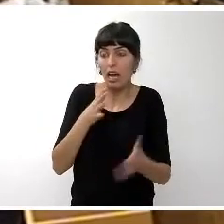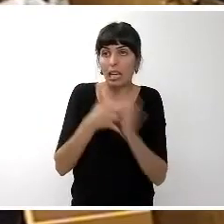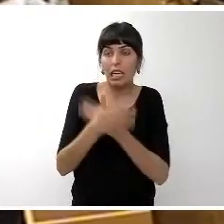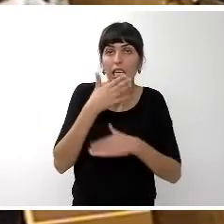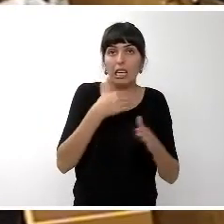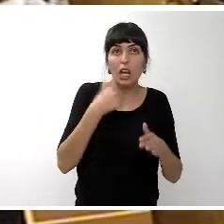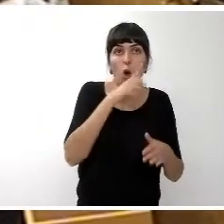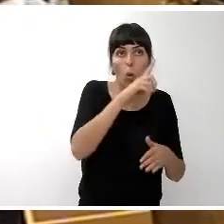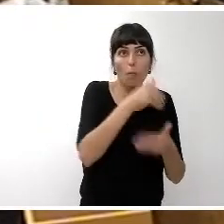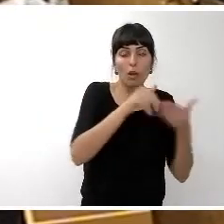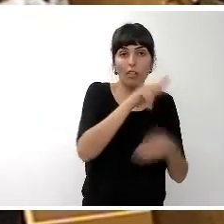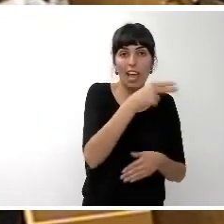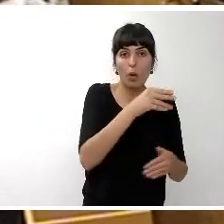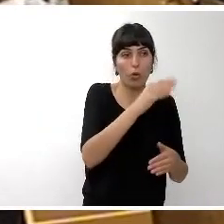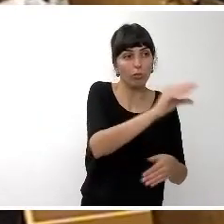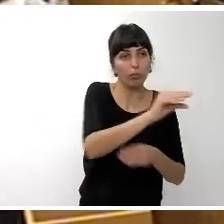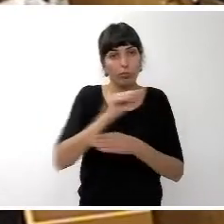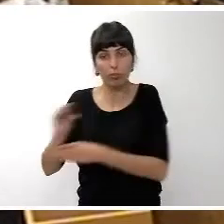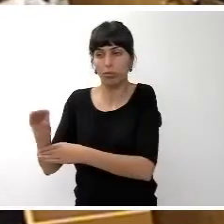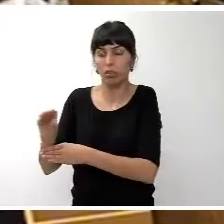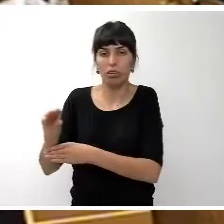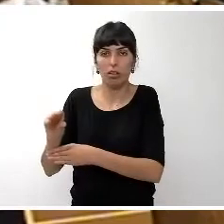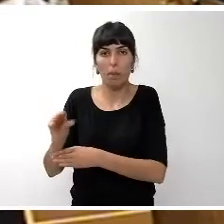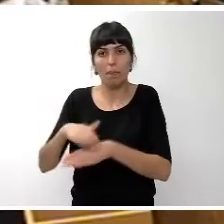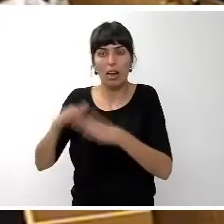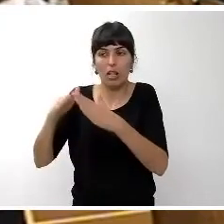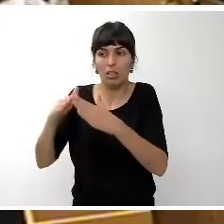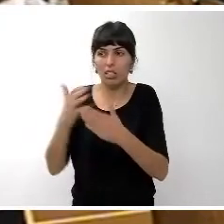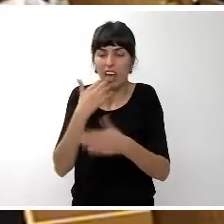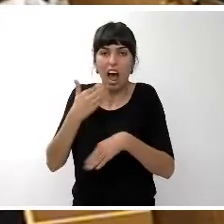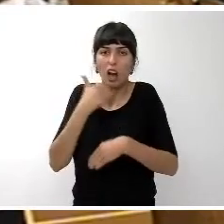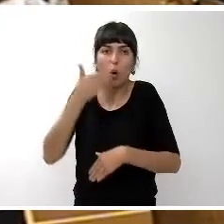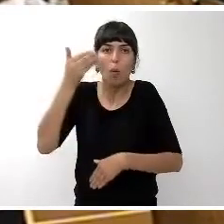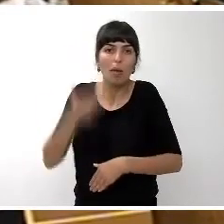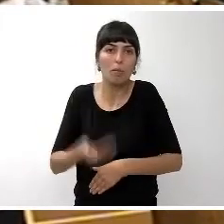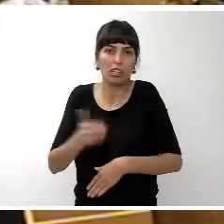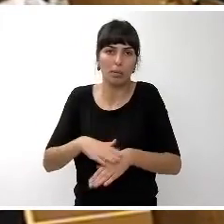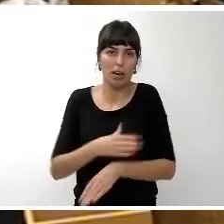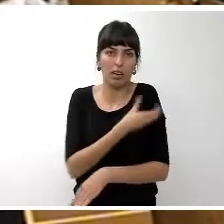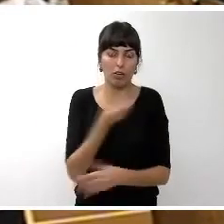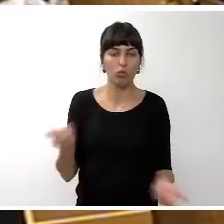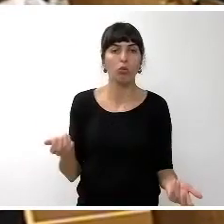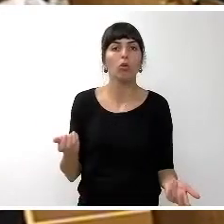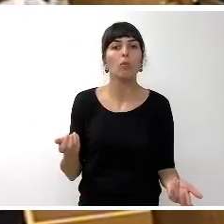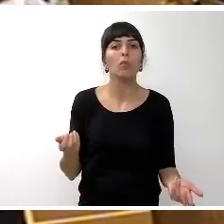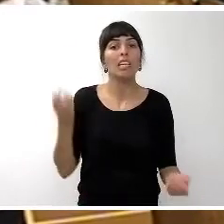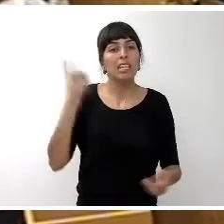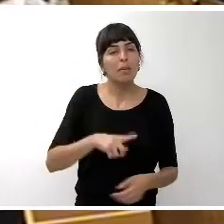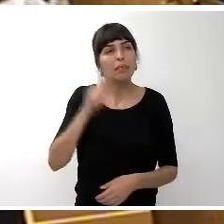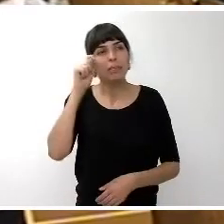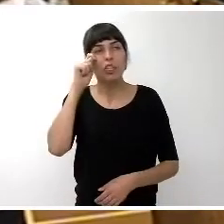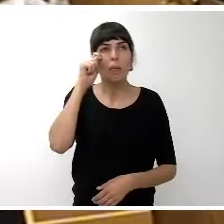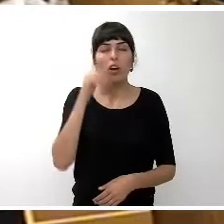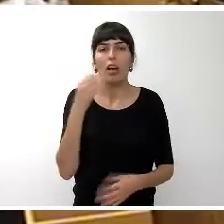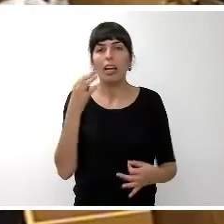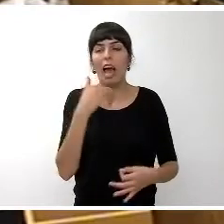rehabilitación de vivienda cuando está directamente dirigido a algo que es vital para esta corporación y también echo de menos a una enmienda de